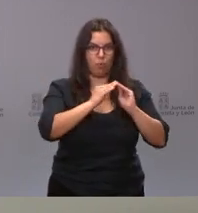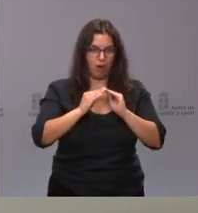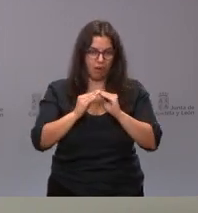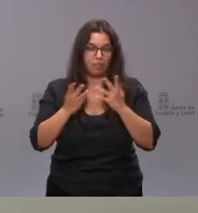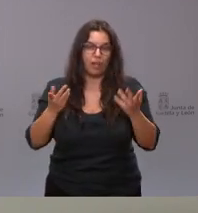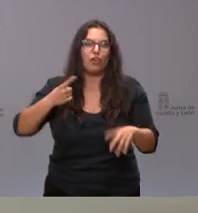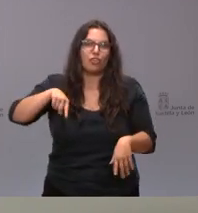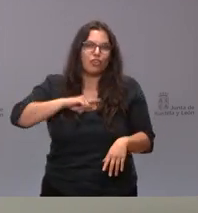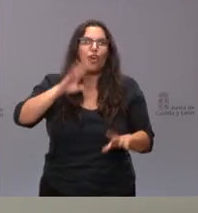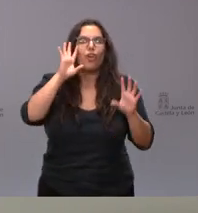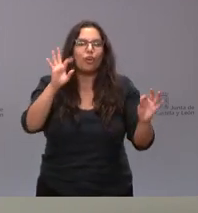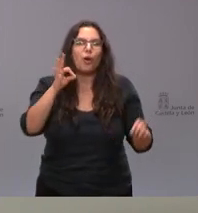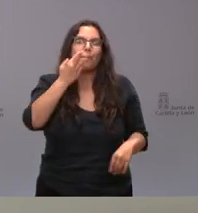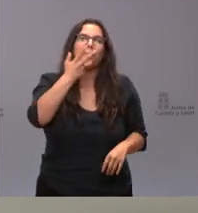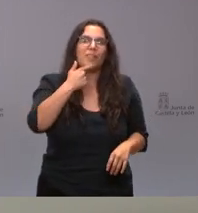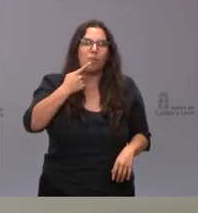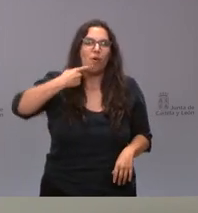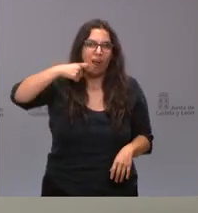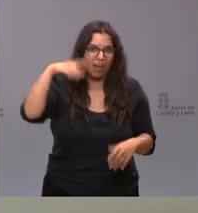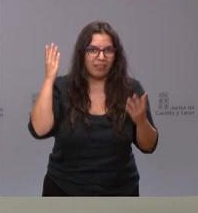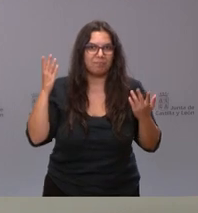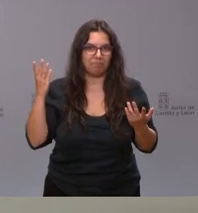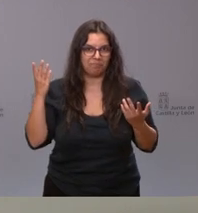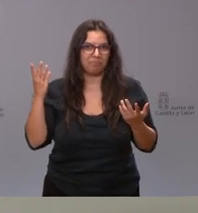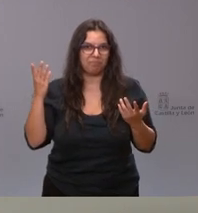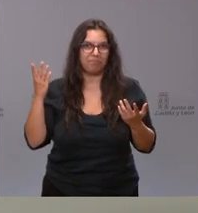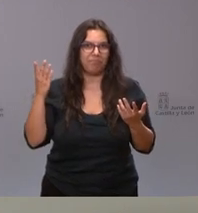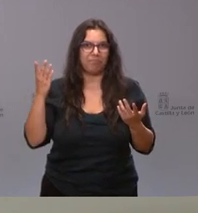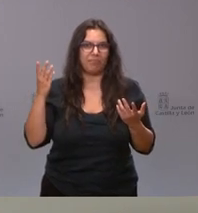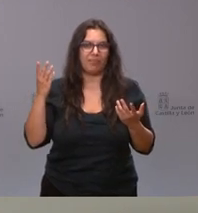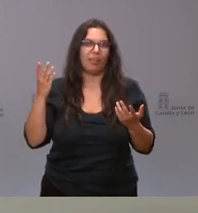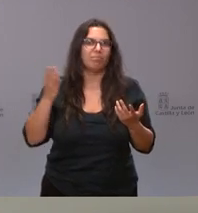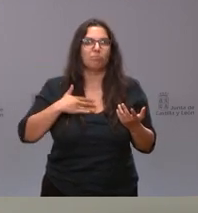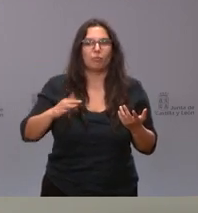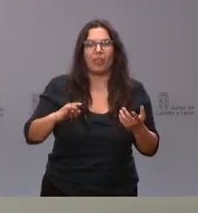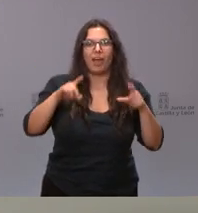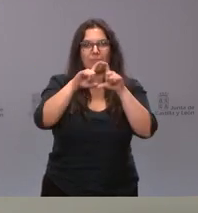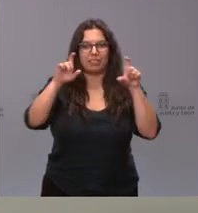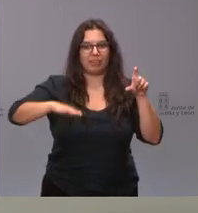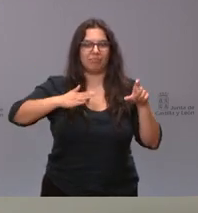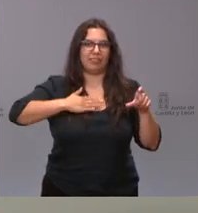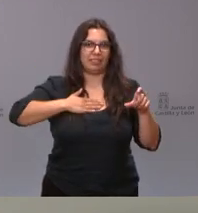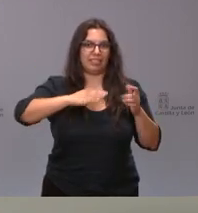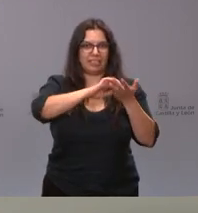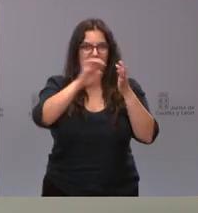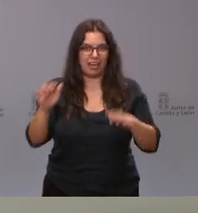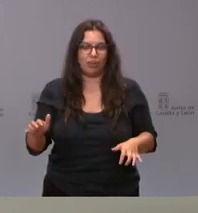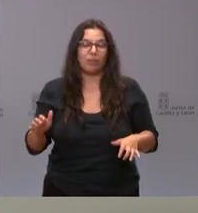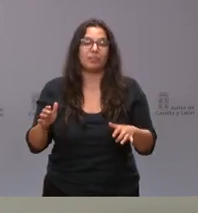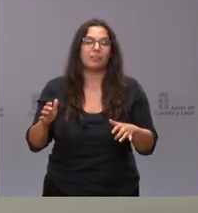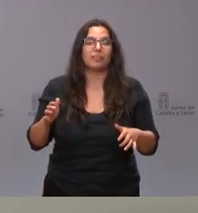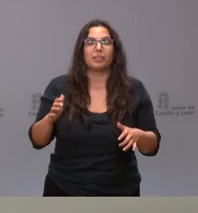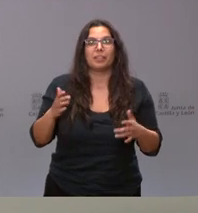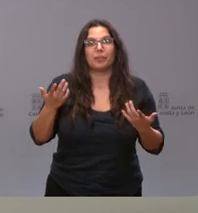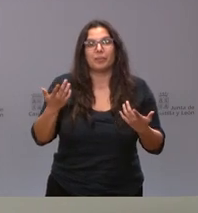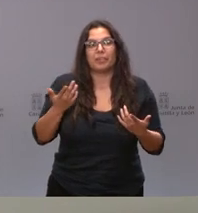claramente que, lógicamente, fueran empresas de Castilla y León quienes, en su mayor parte de los casos, pudieran ganar estas licitaciones. Y otra